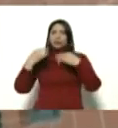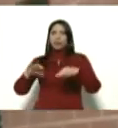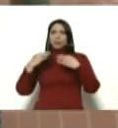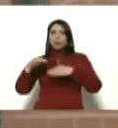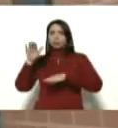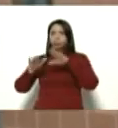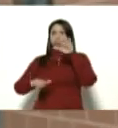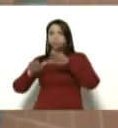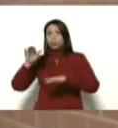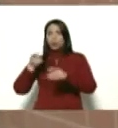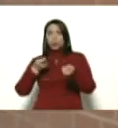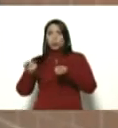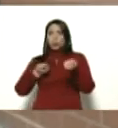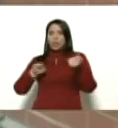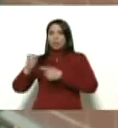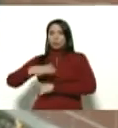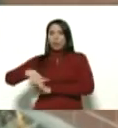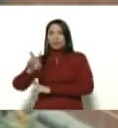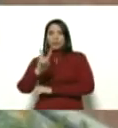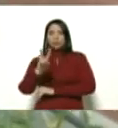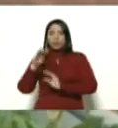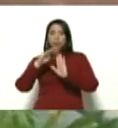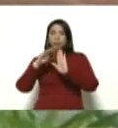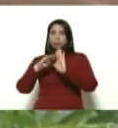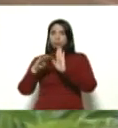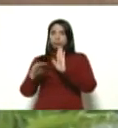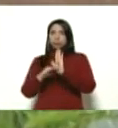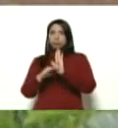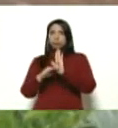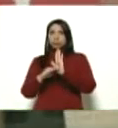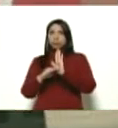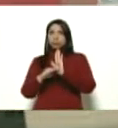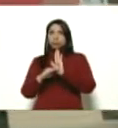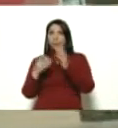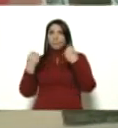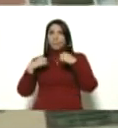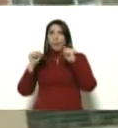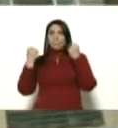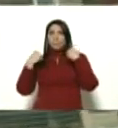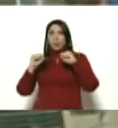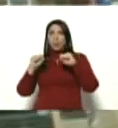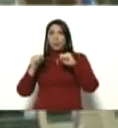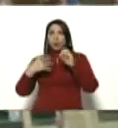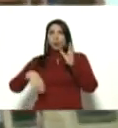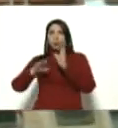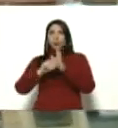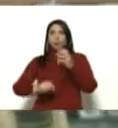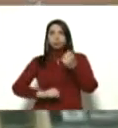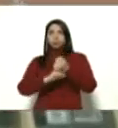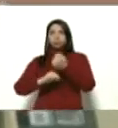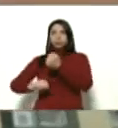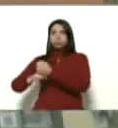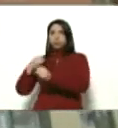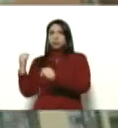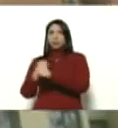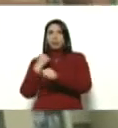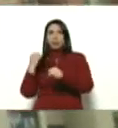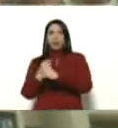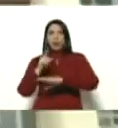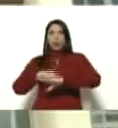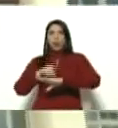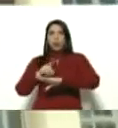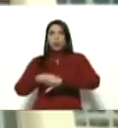controlada en todo el país con las medidas que ya preparamos para el reimpulso con trabajo en horas extra